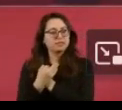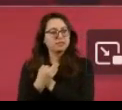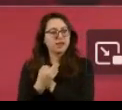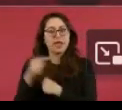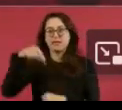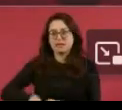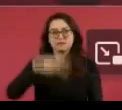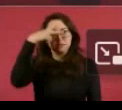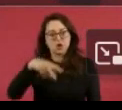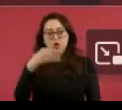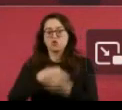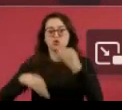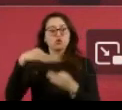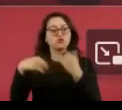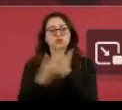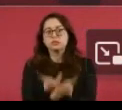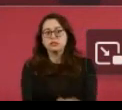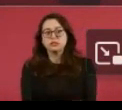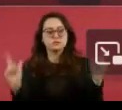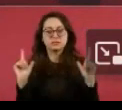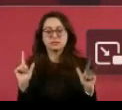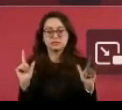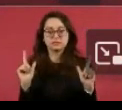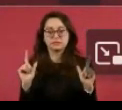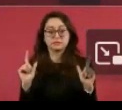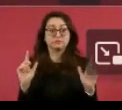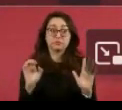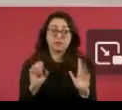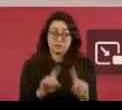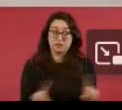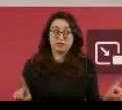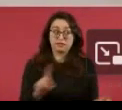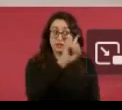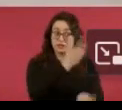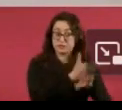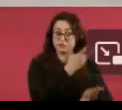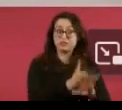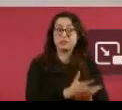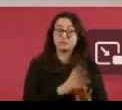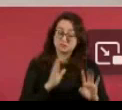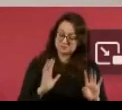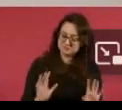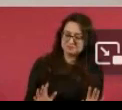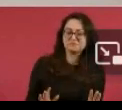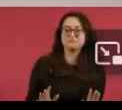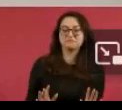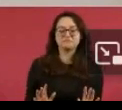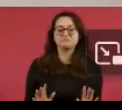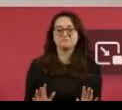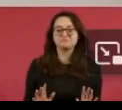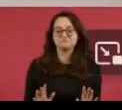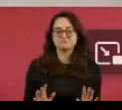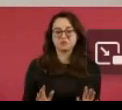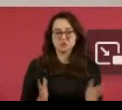que no las hay en Estados Unidos. Si por eso dije ayer, porque ahí está el